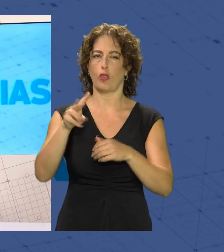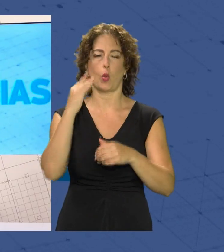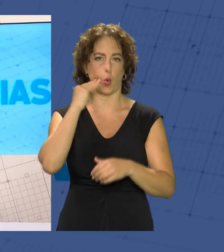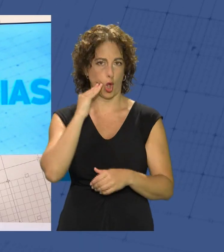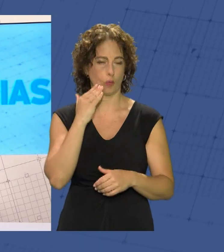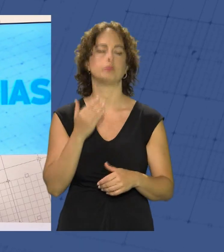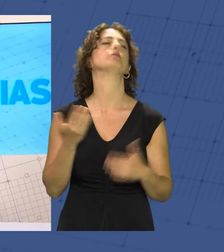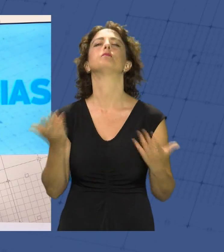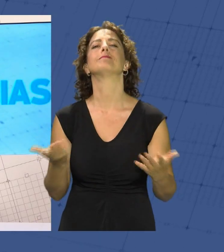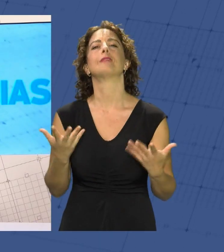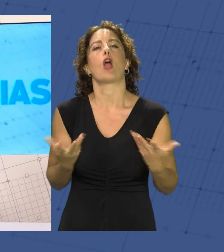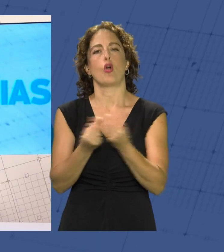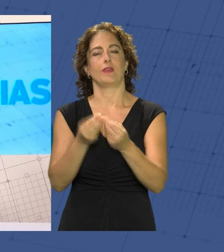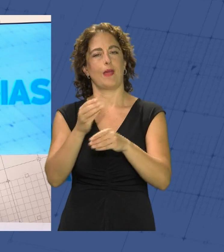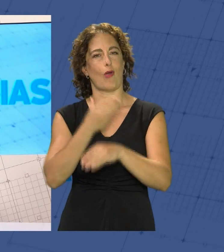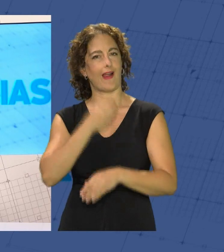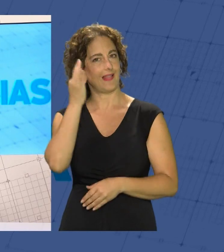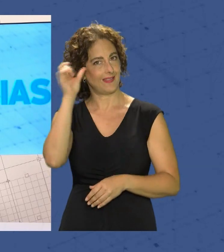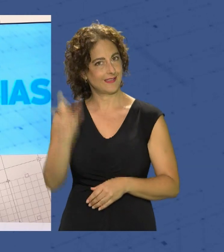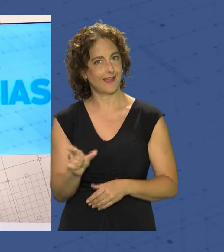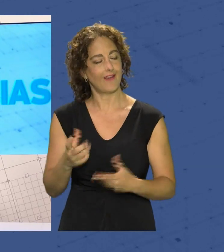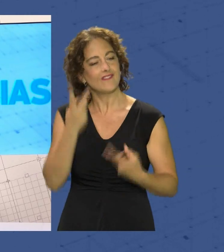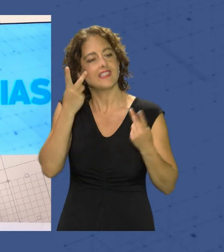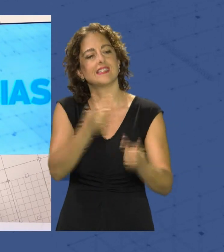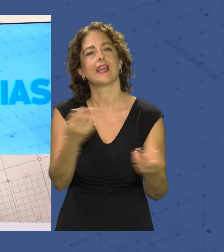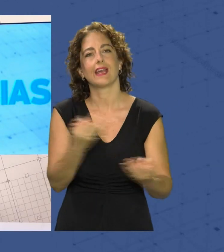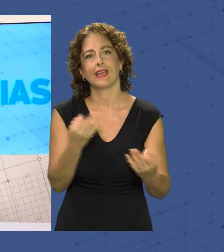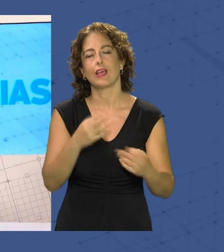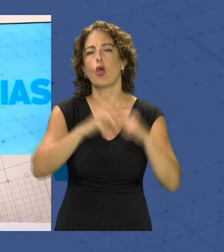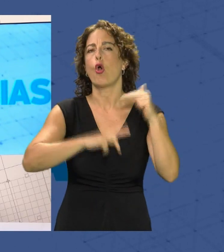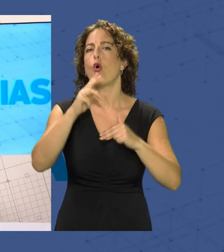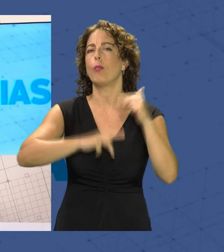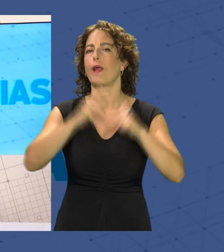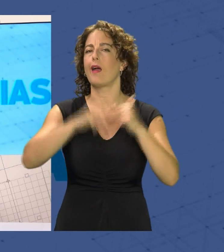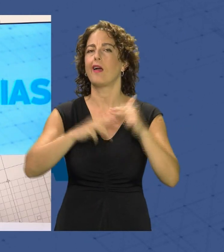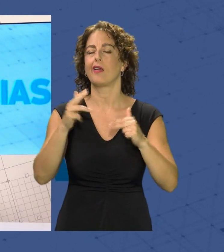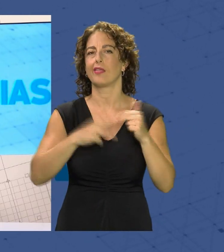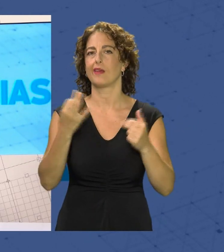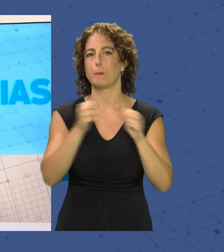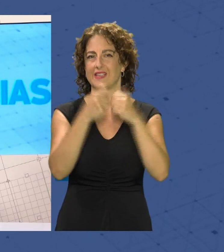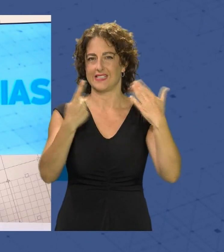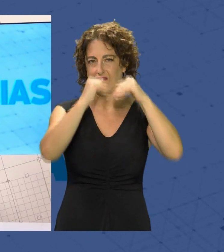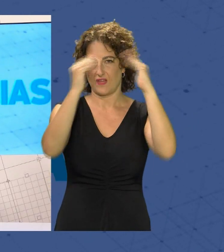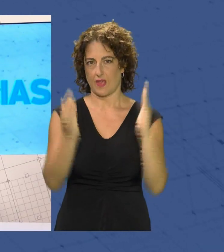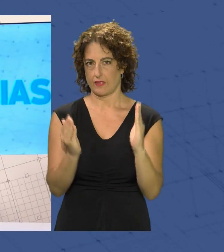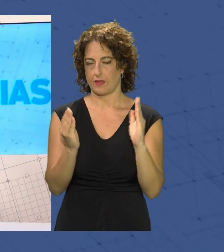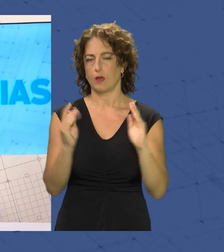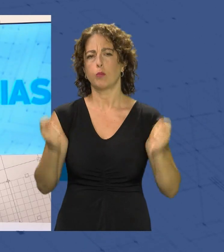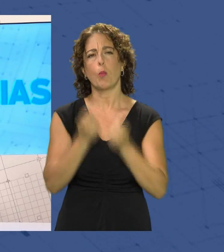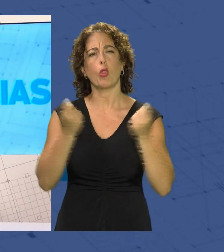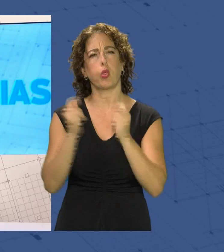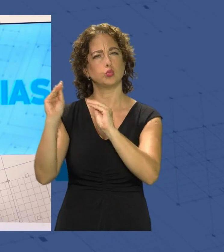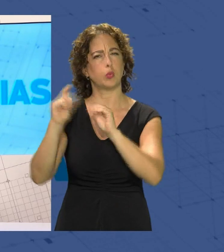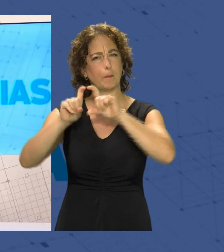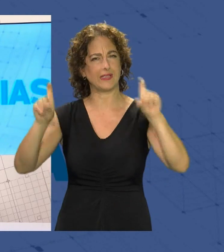acompañamos a la alcaldesa de la ciudad en su visita a las obras de construcción de las 26 viviendas promovidas por